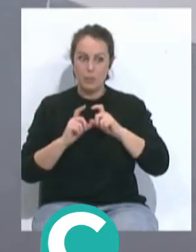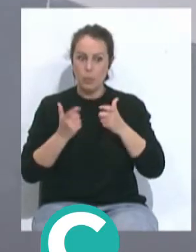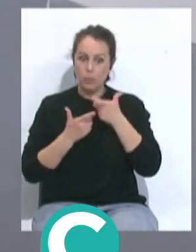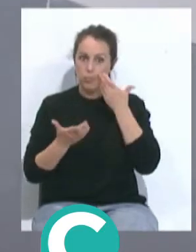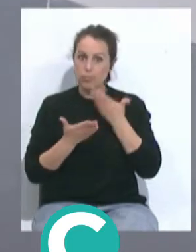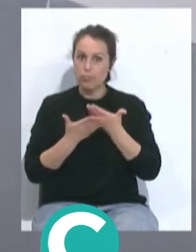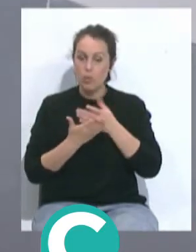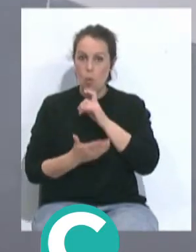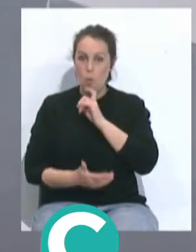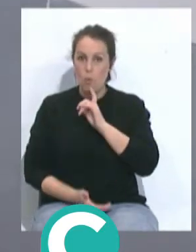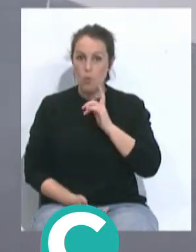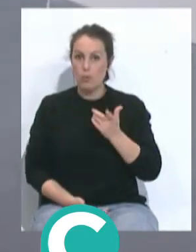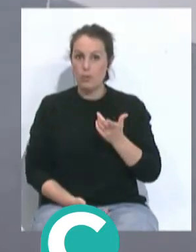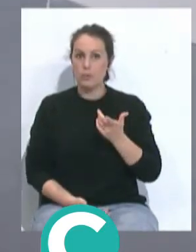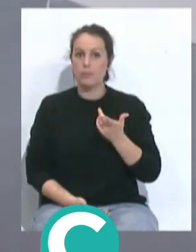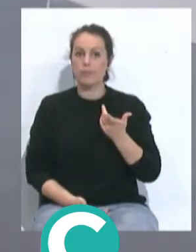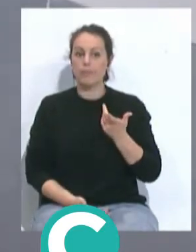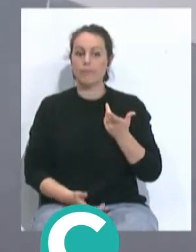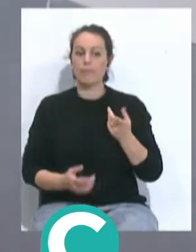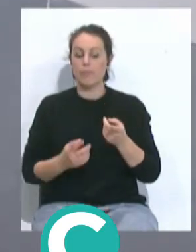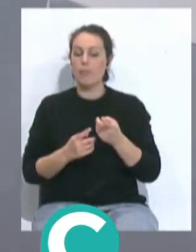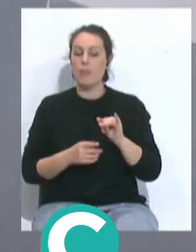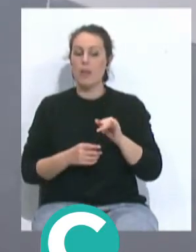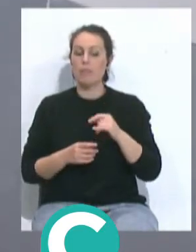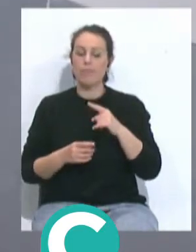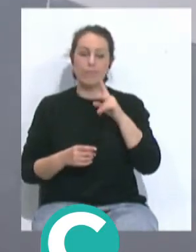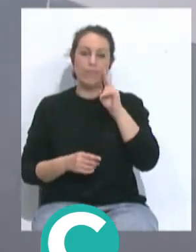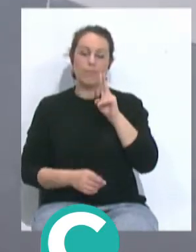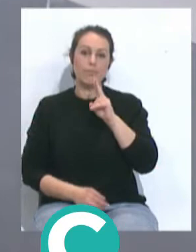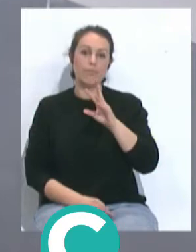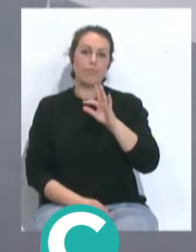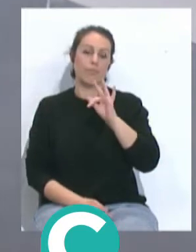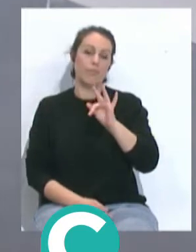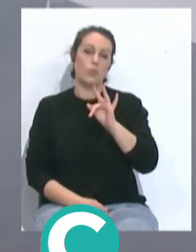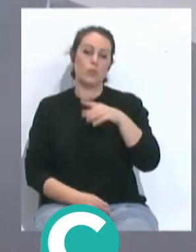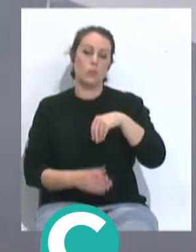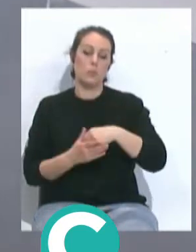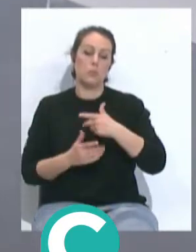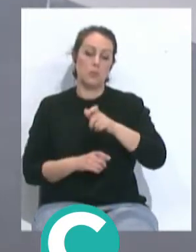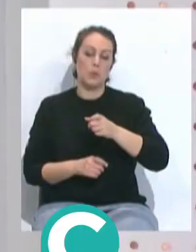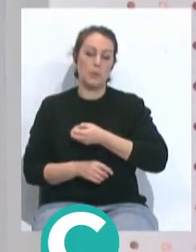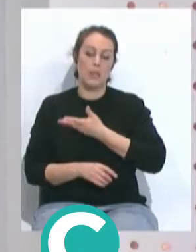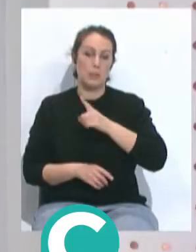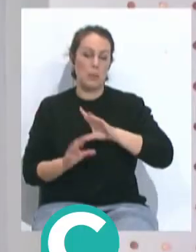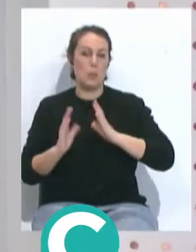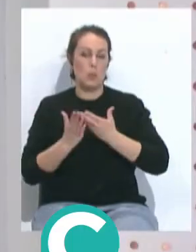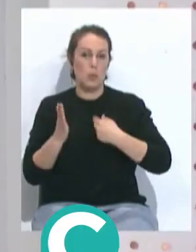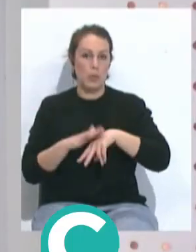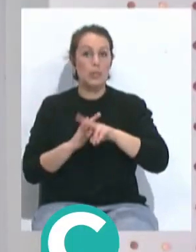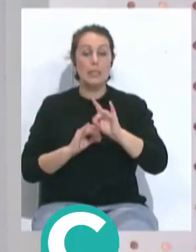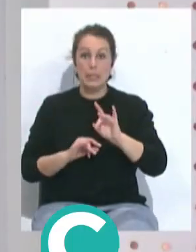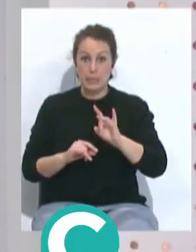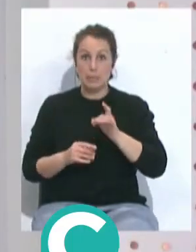abriga un optimismo creo que bastante importante en los aficionados y en el mundo futbolítico. Sí, lo